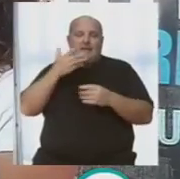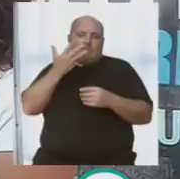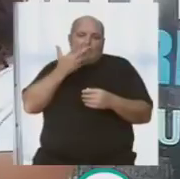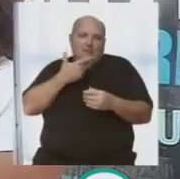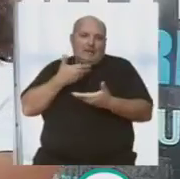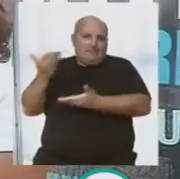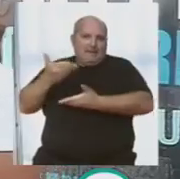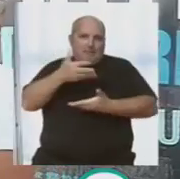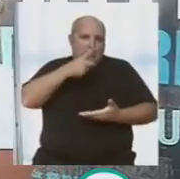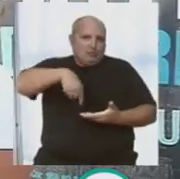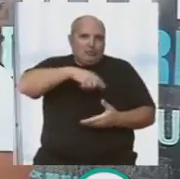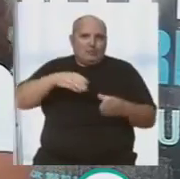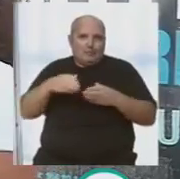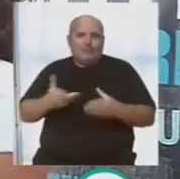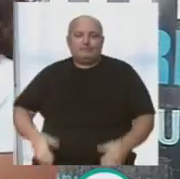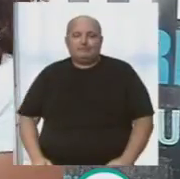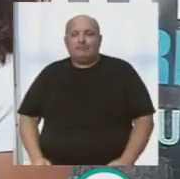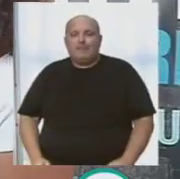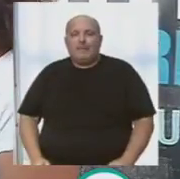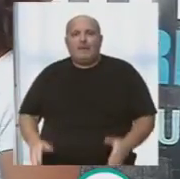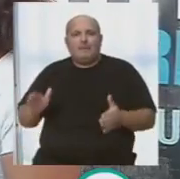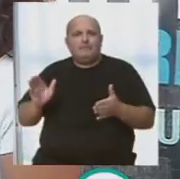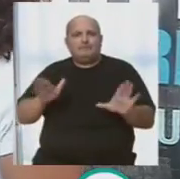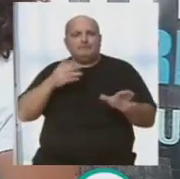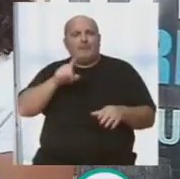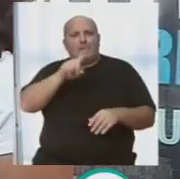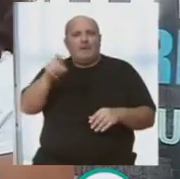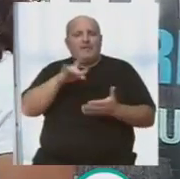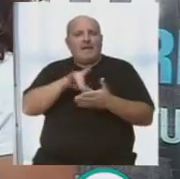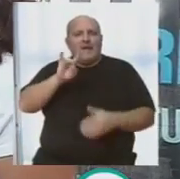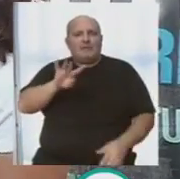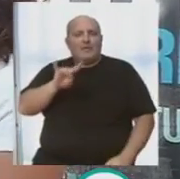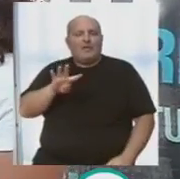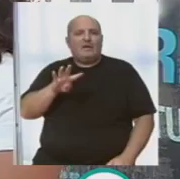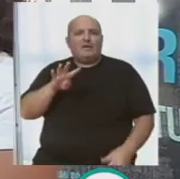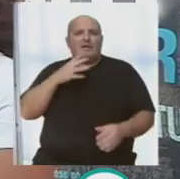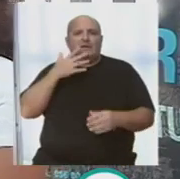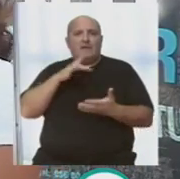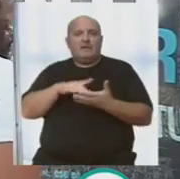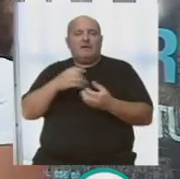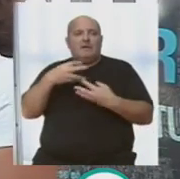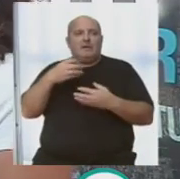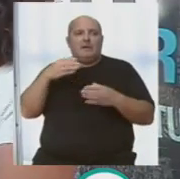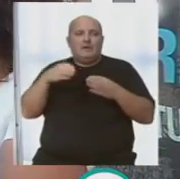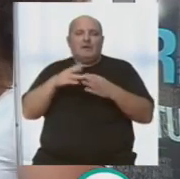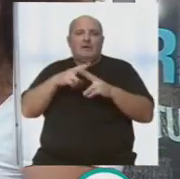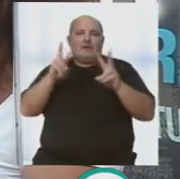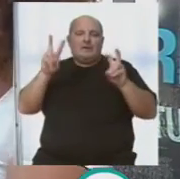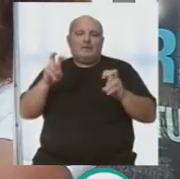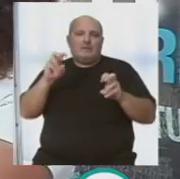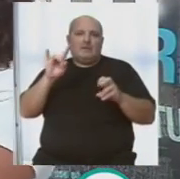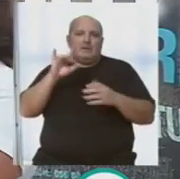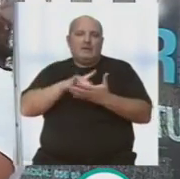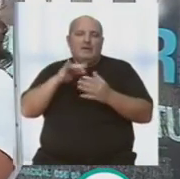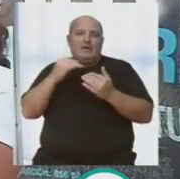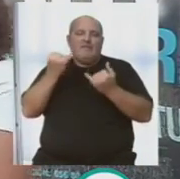entrando o tú me estás preguntando. Perfecto. Y después tenemos el día 14, ¿no? el día 14, como estabas comentando, el aglutina, digamos,